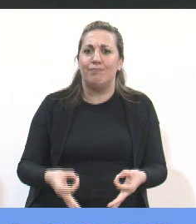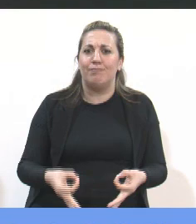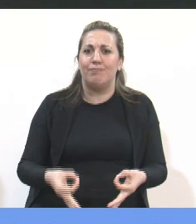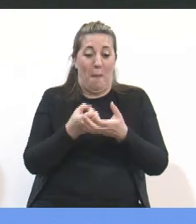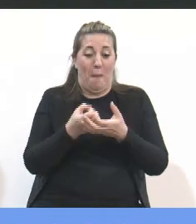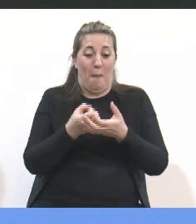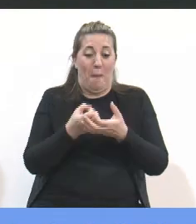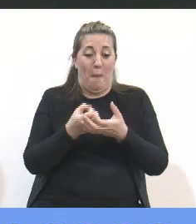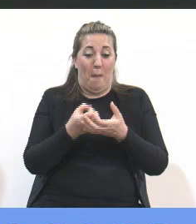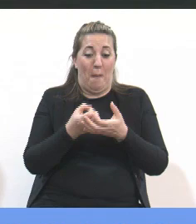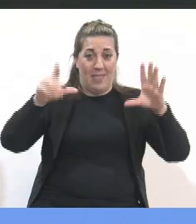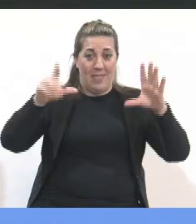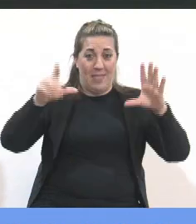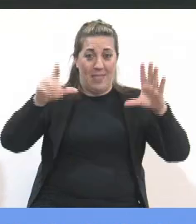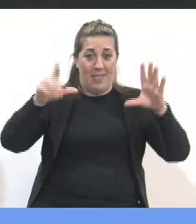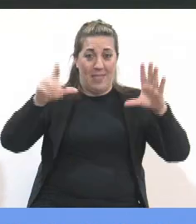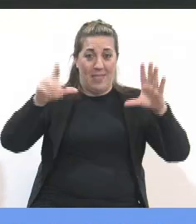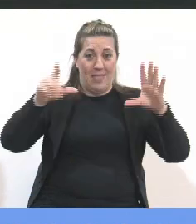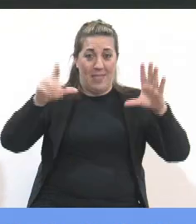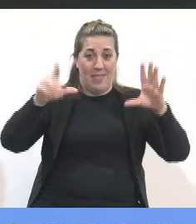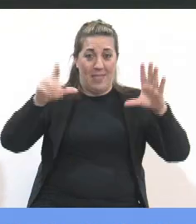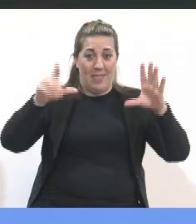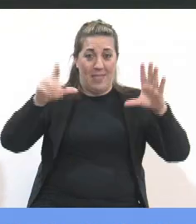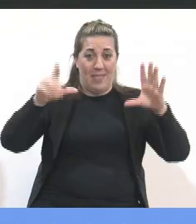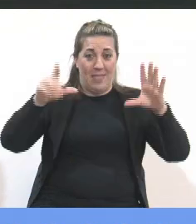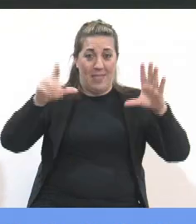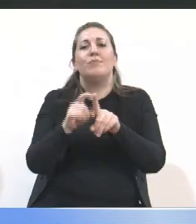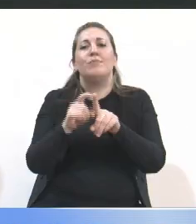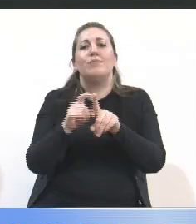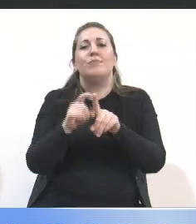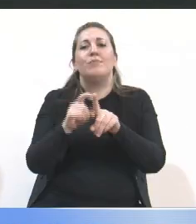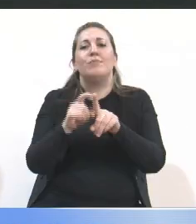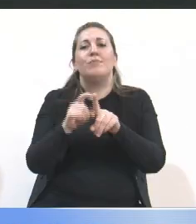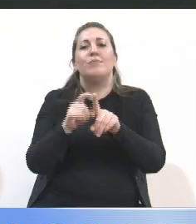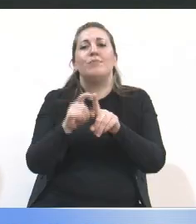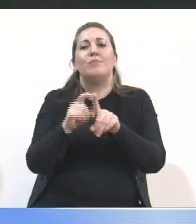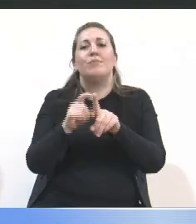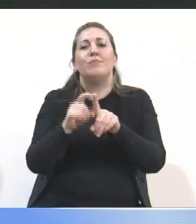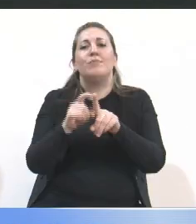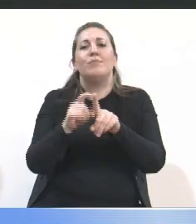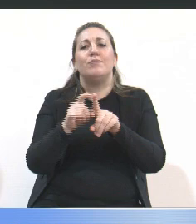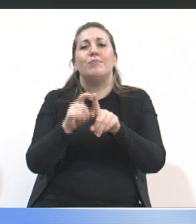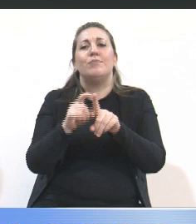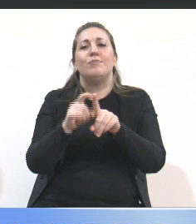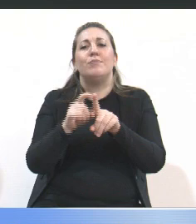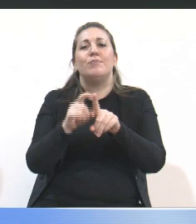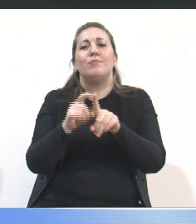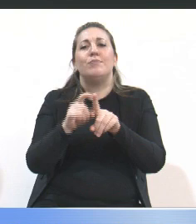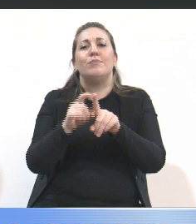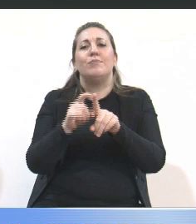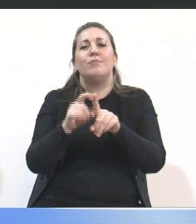haya un aplicativo, una notificación en donde prevenga sobre